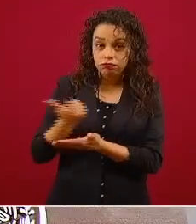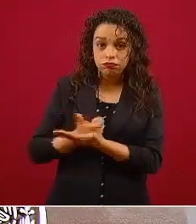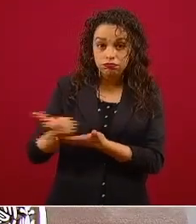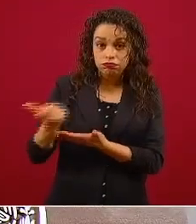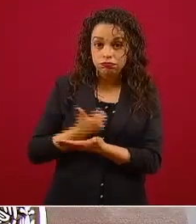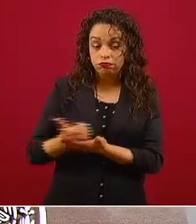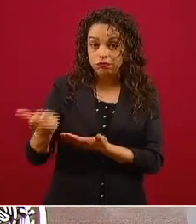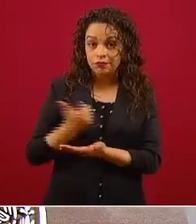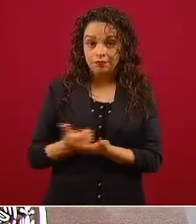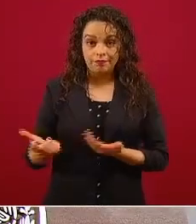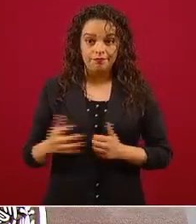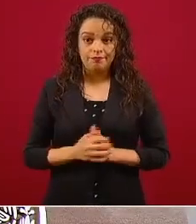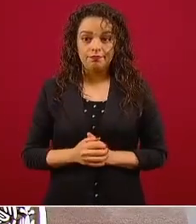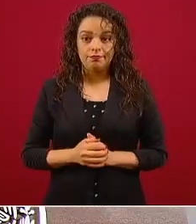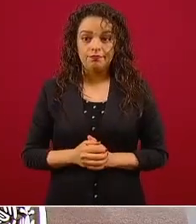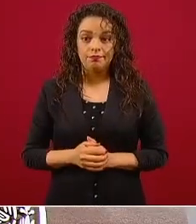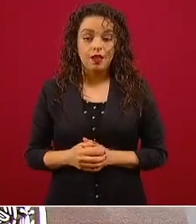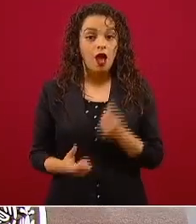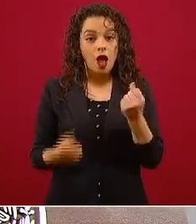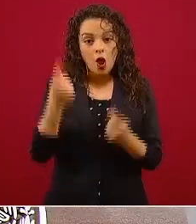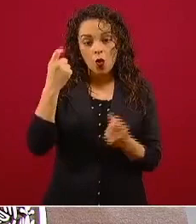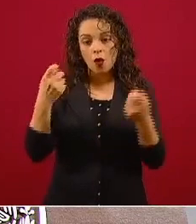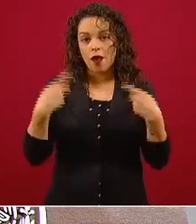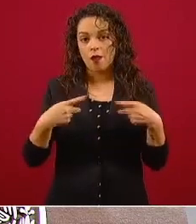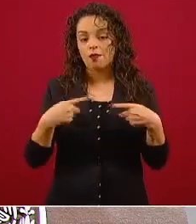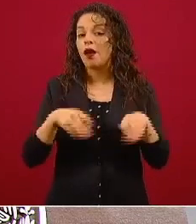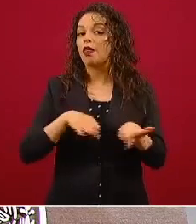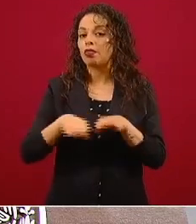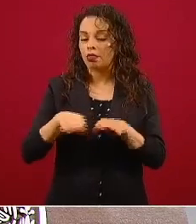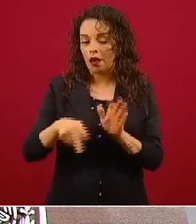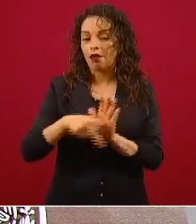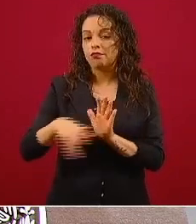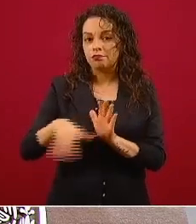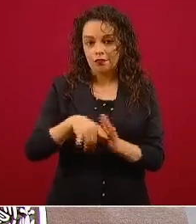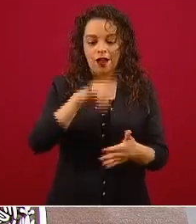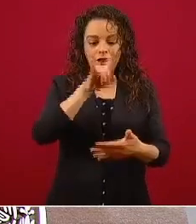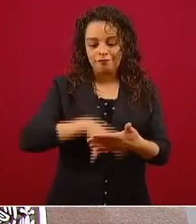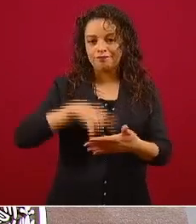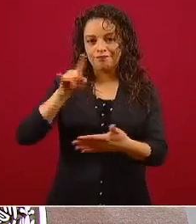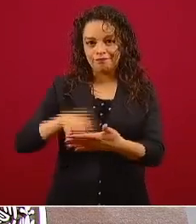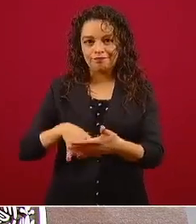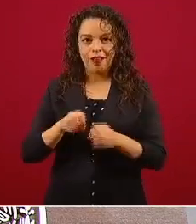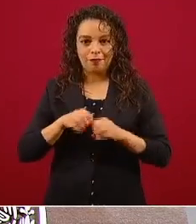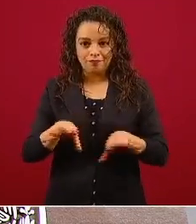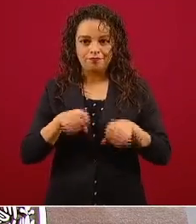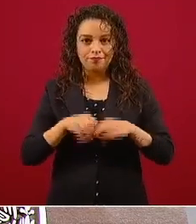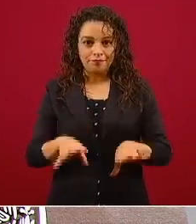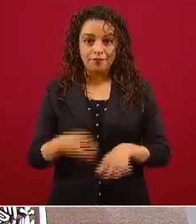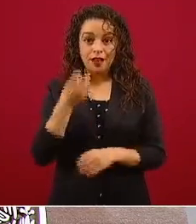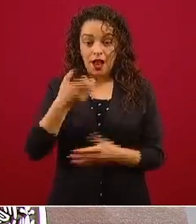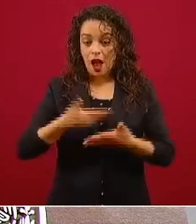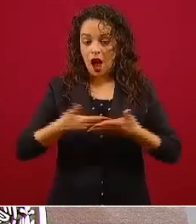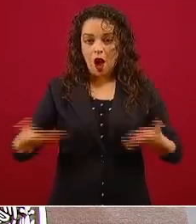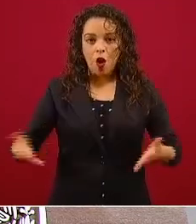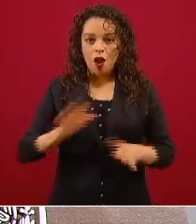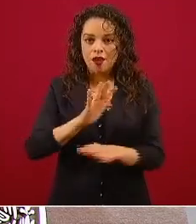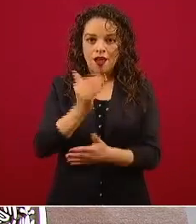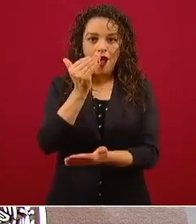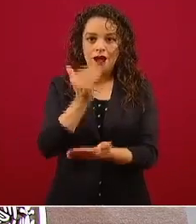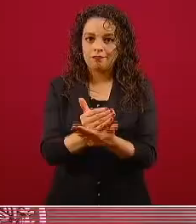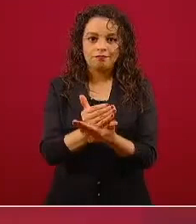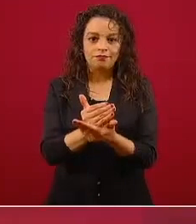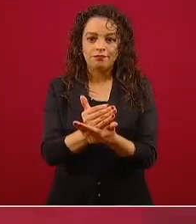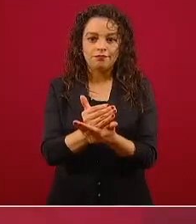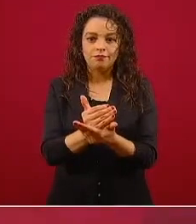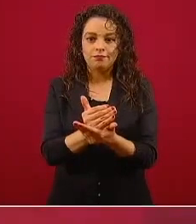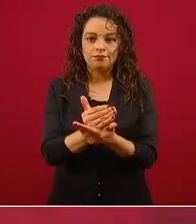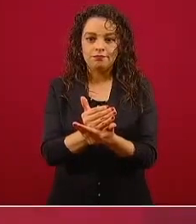algunos columnistas y ahora ya no reciben esa cantidad. No, dejan